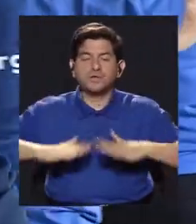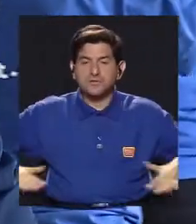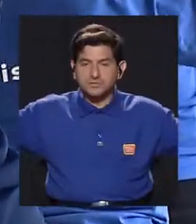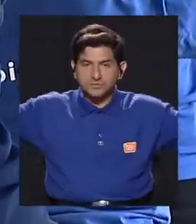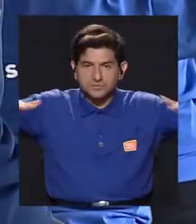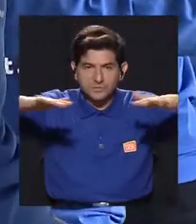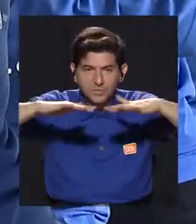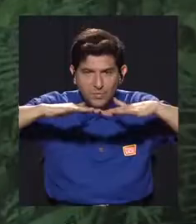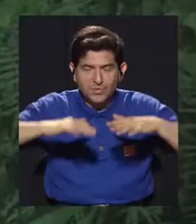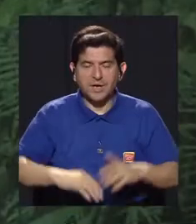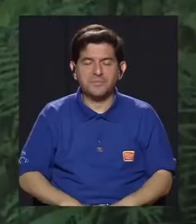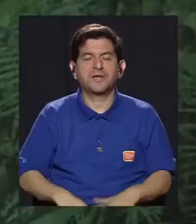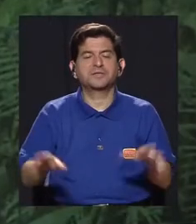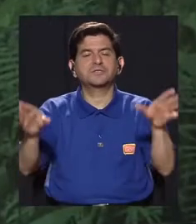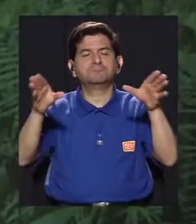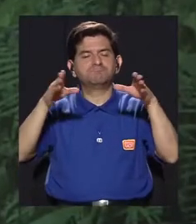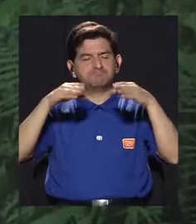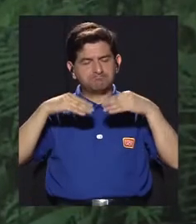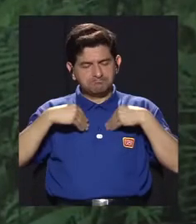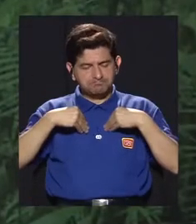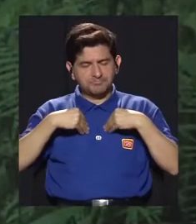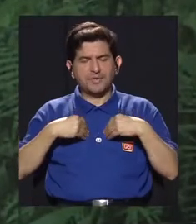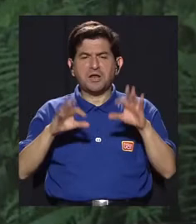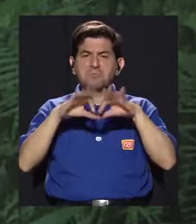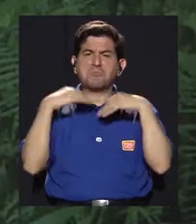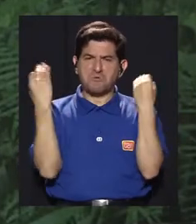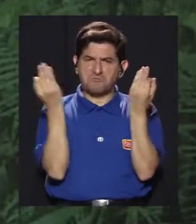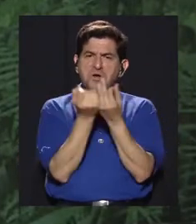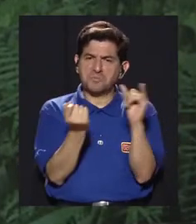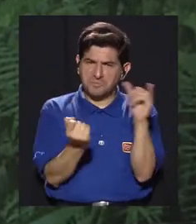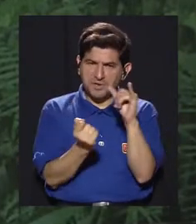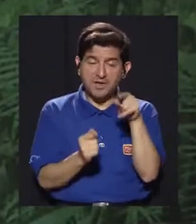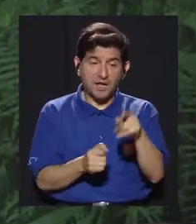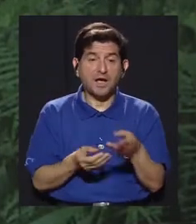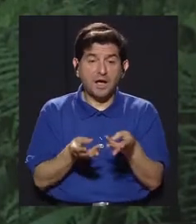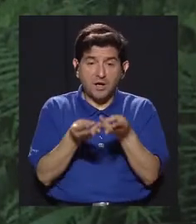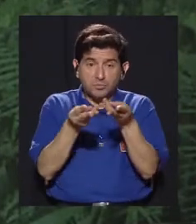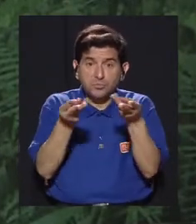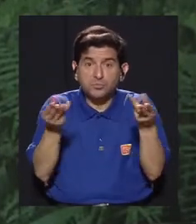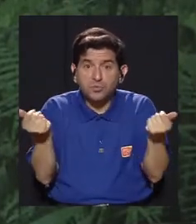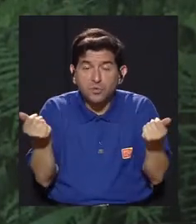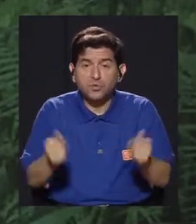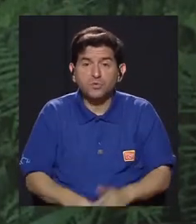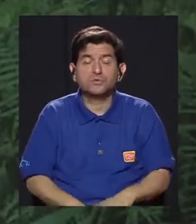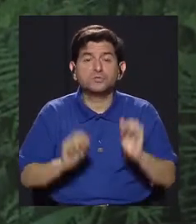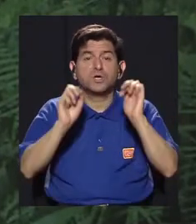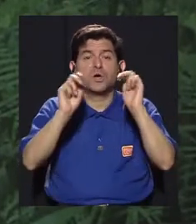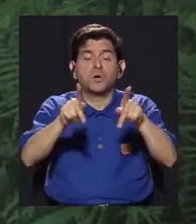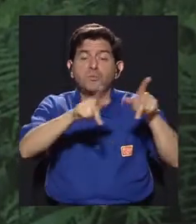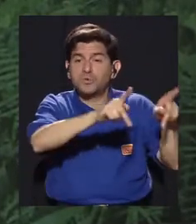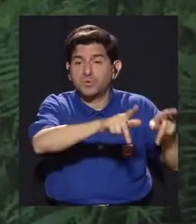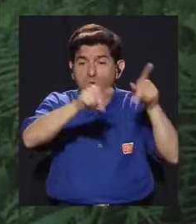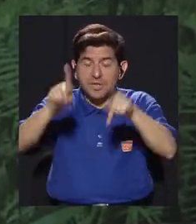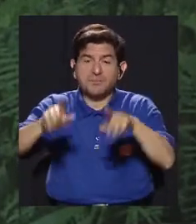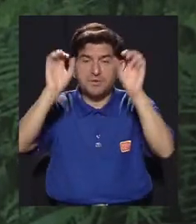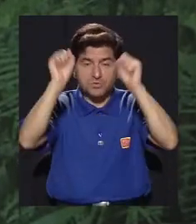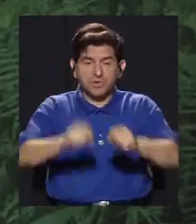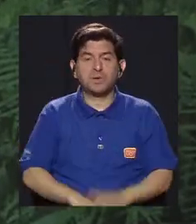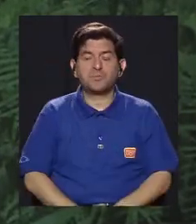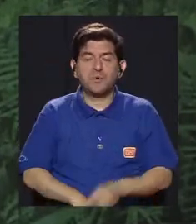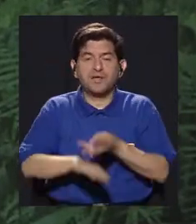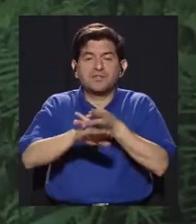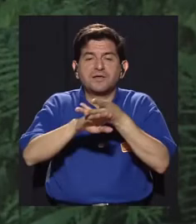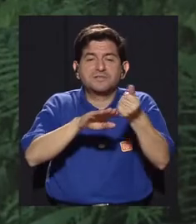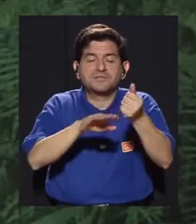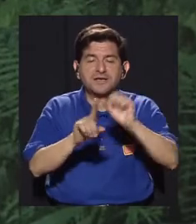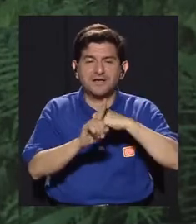ambiente que recibe y que es muy familiar, eso va generando la posibilidad de que las personas puedan ir sanando